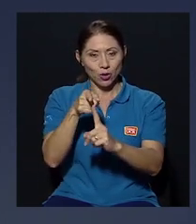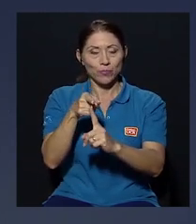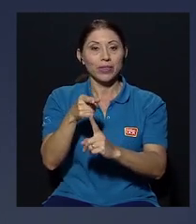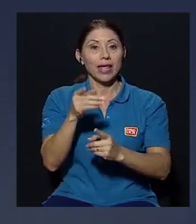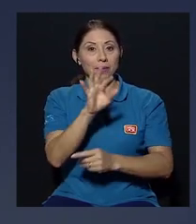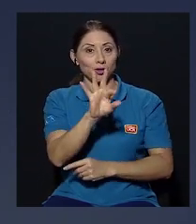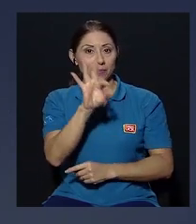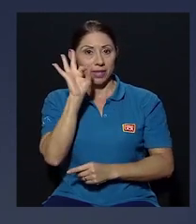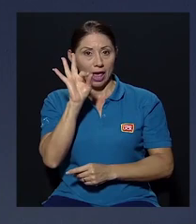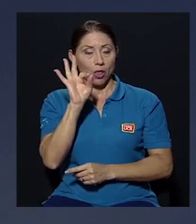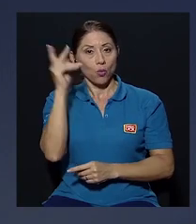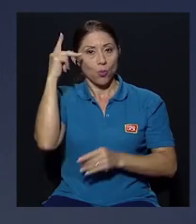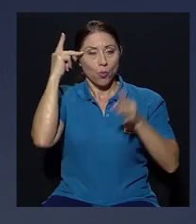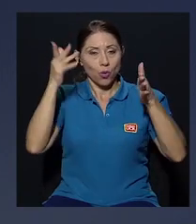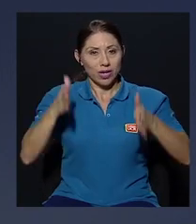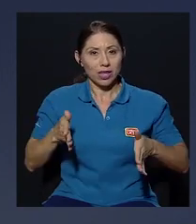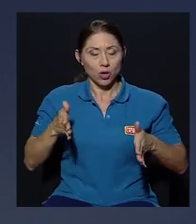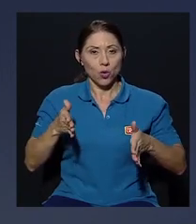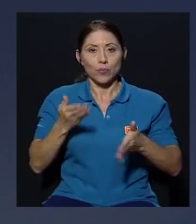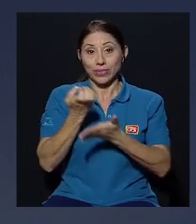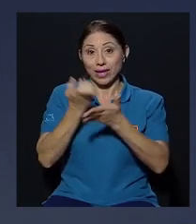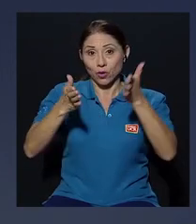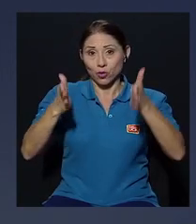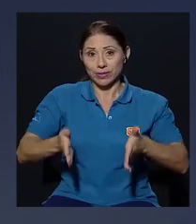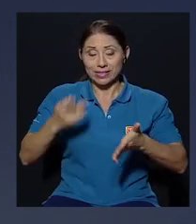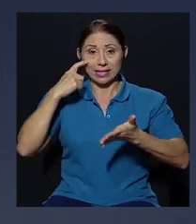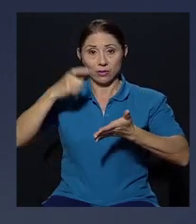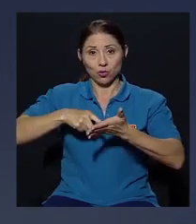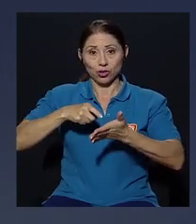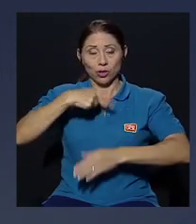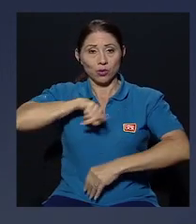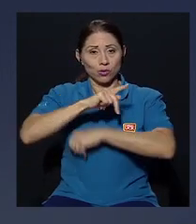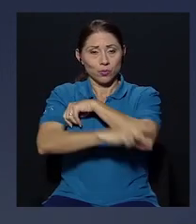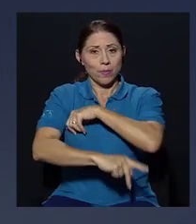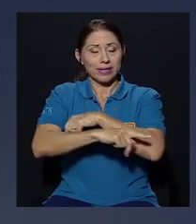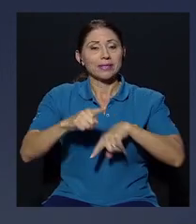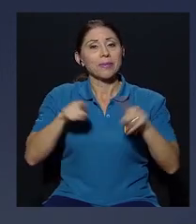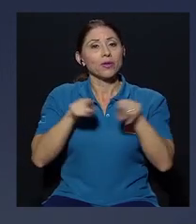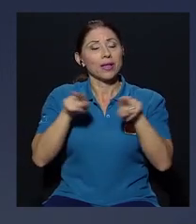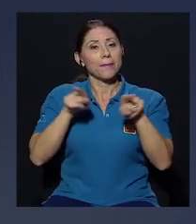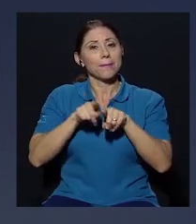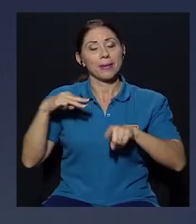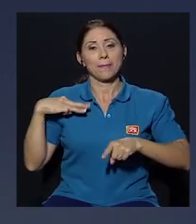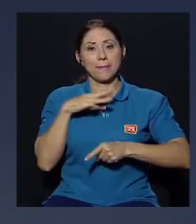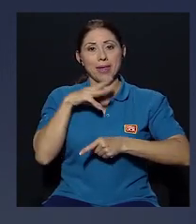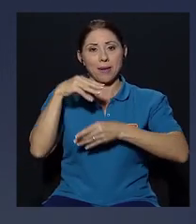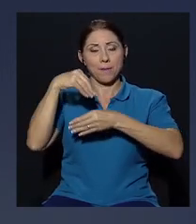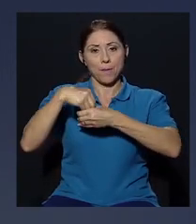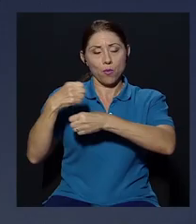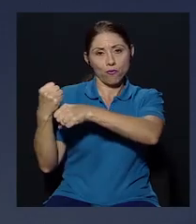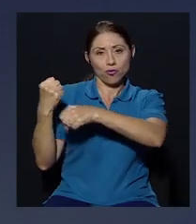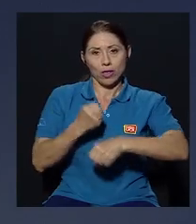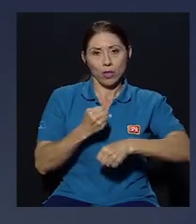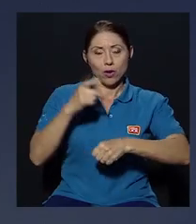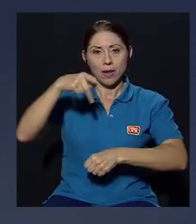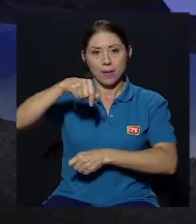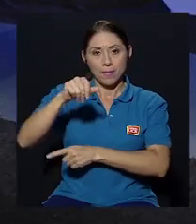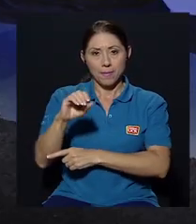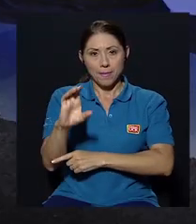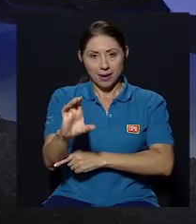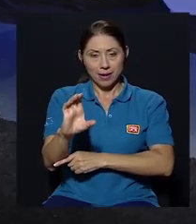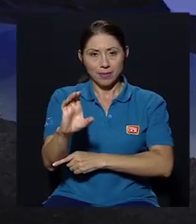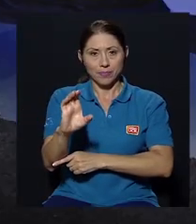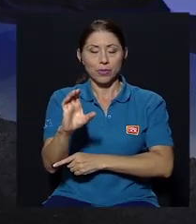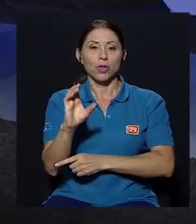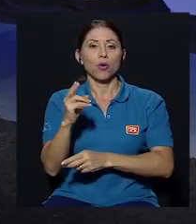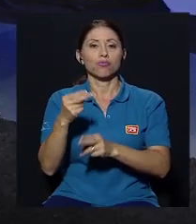invitado a un político a un economista reconocido en nuestro país pero además miembro fundador del partido Acción